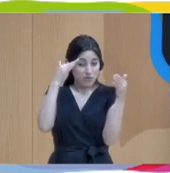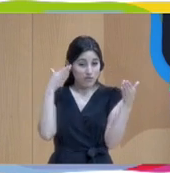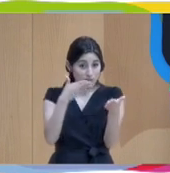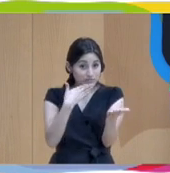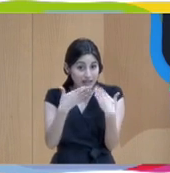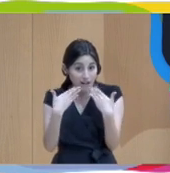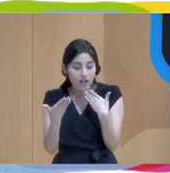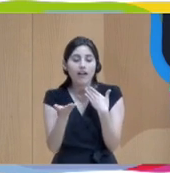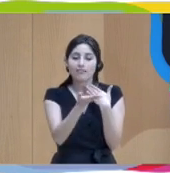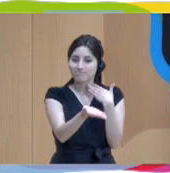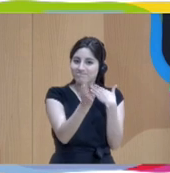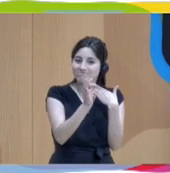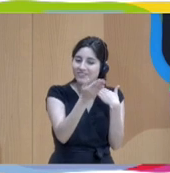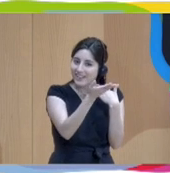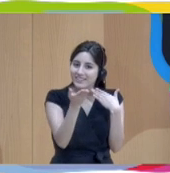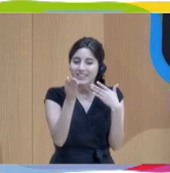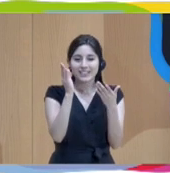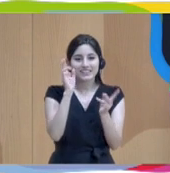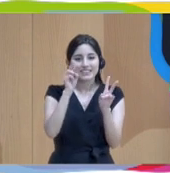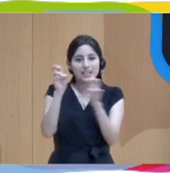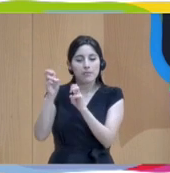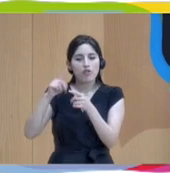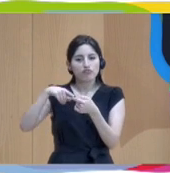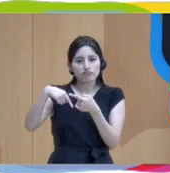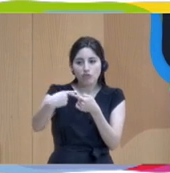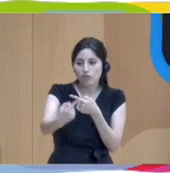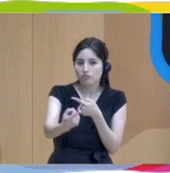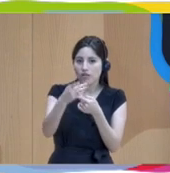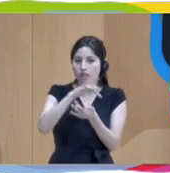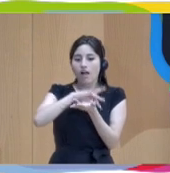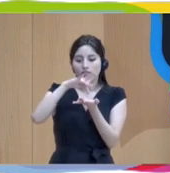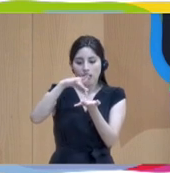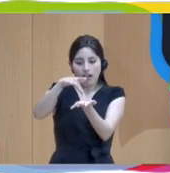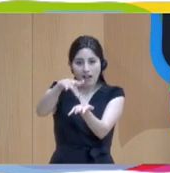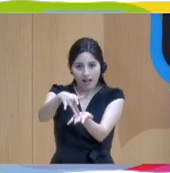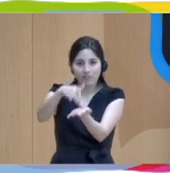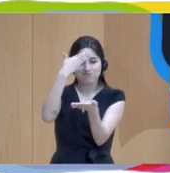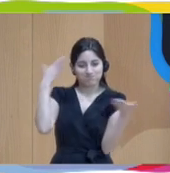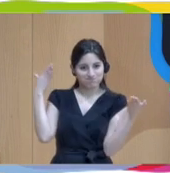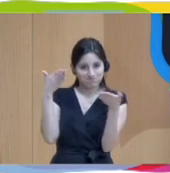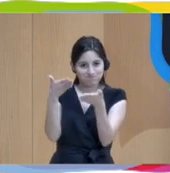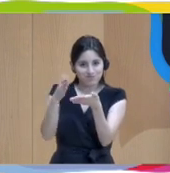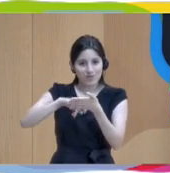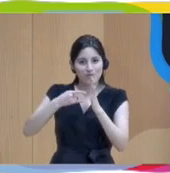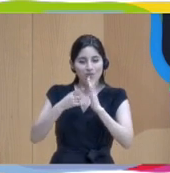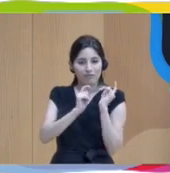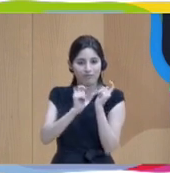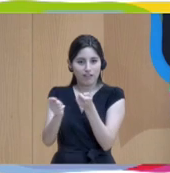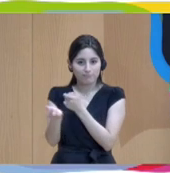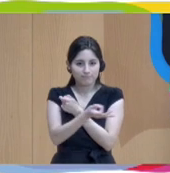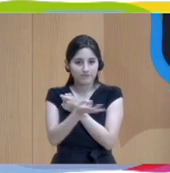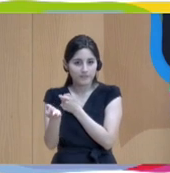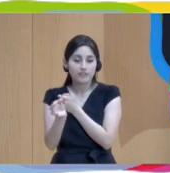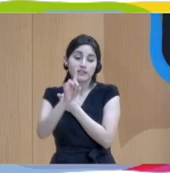atender las situaciones cotidianas del trabajo de una manera mucho más efectiva y también mucho más satisfactoria para